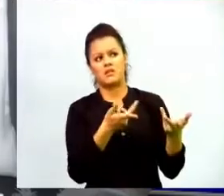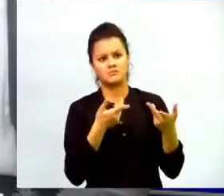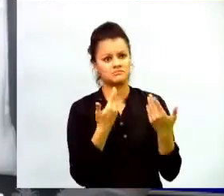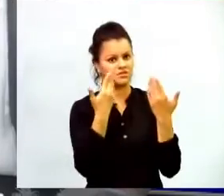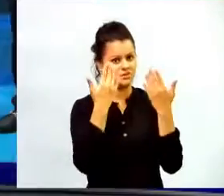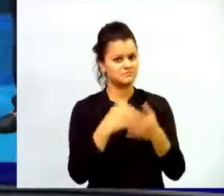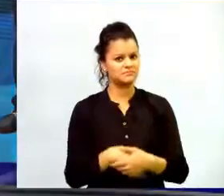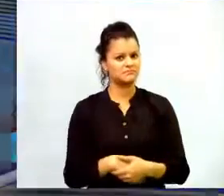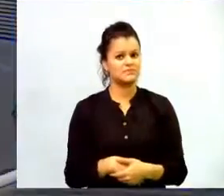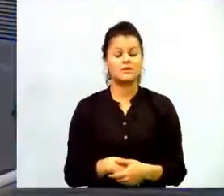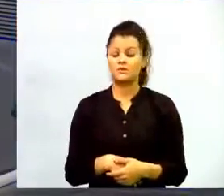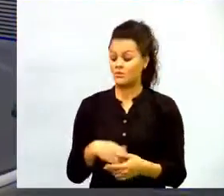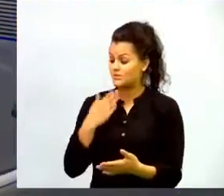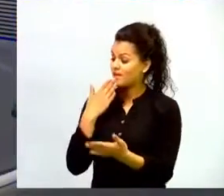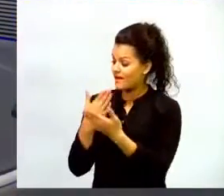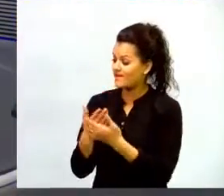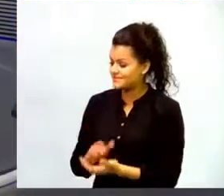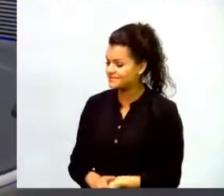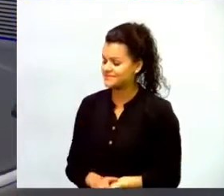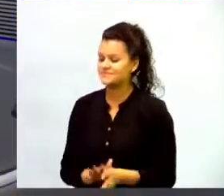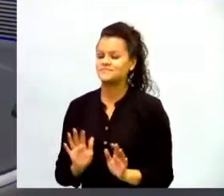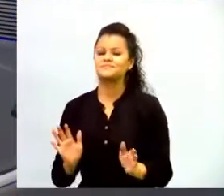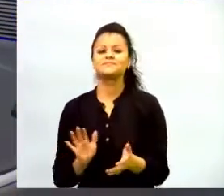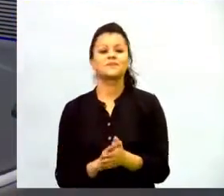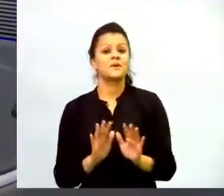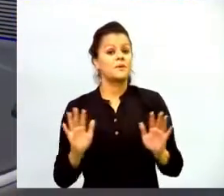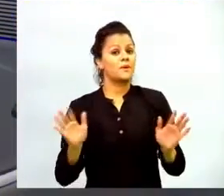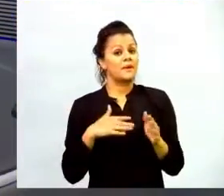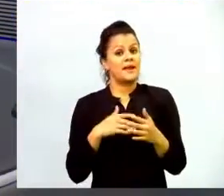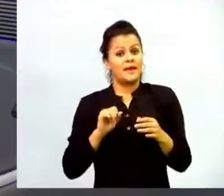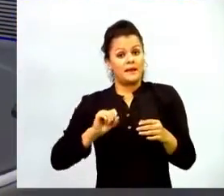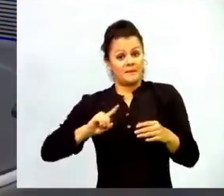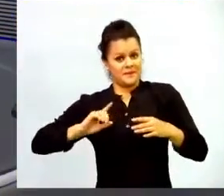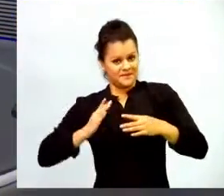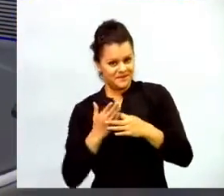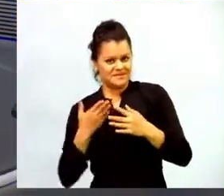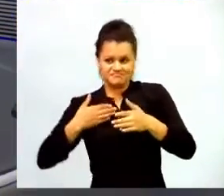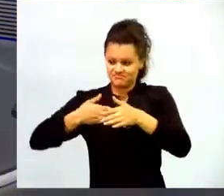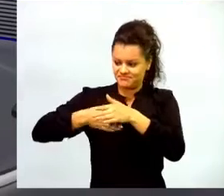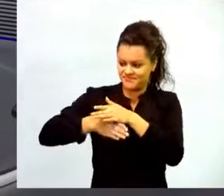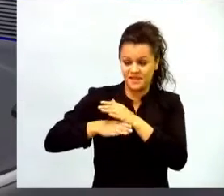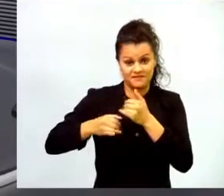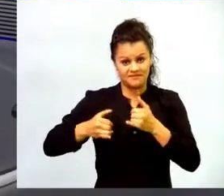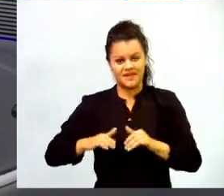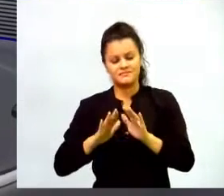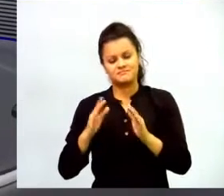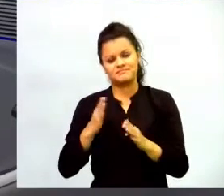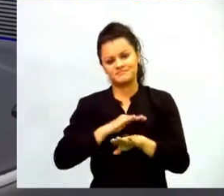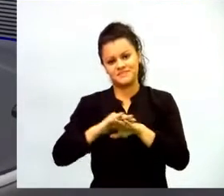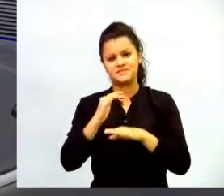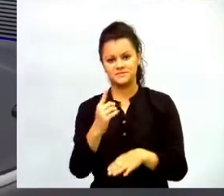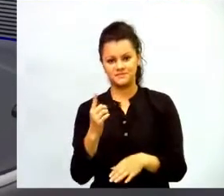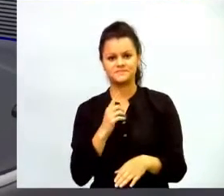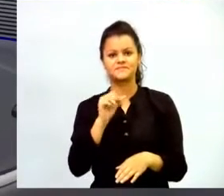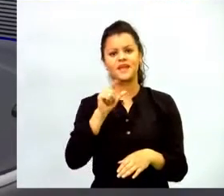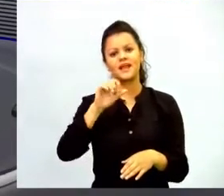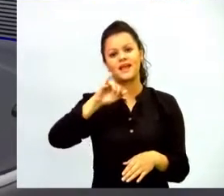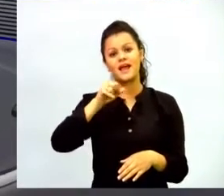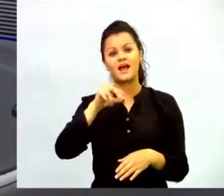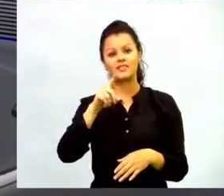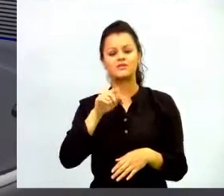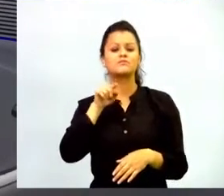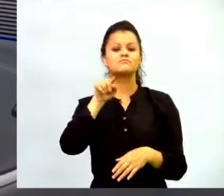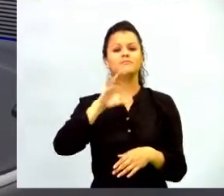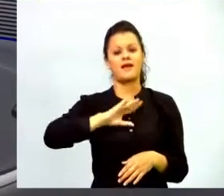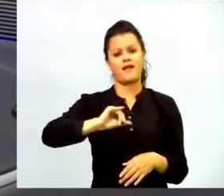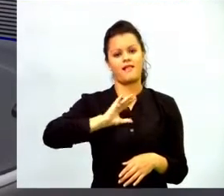Muchas gracias, Germán. bueno, finalmente, para terminar esa primera fase de introducción, yo quiero invitar a Alejandro, quien se encuentra en Cali. Él es el